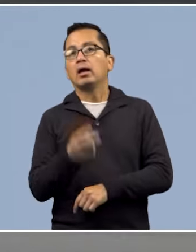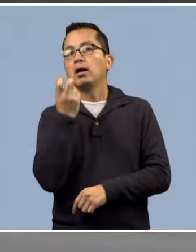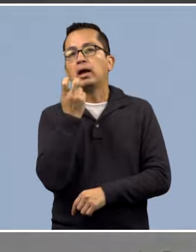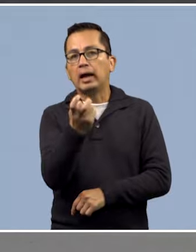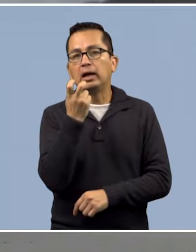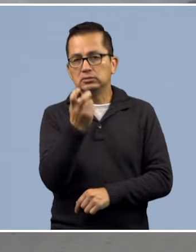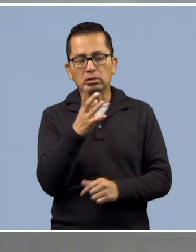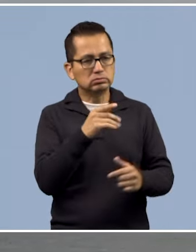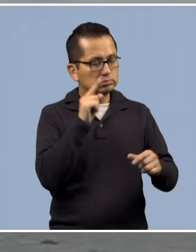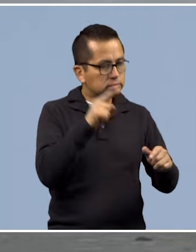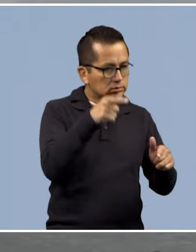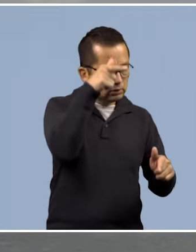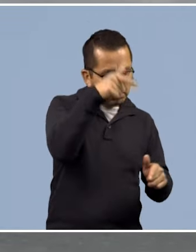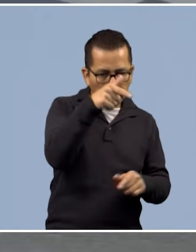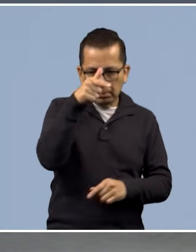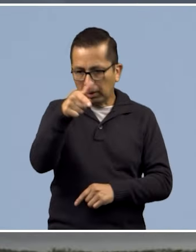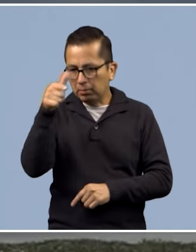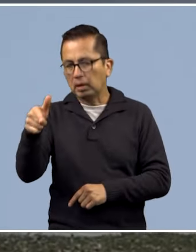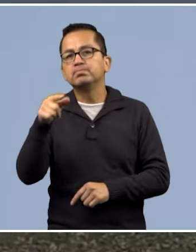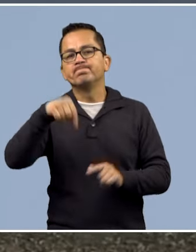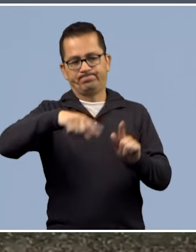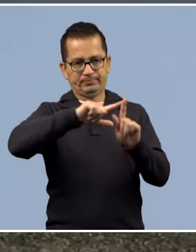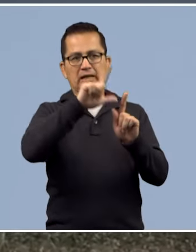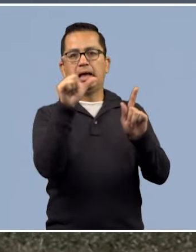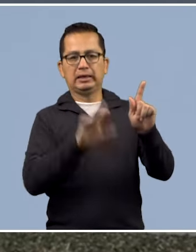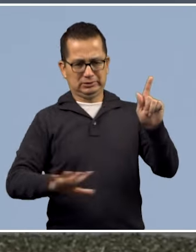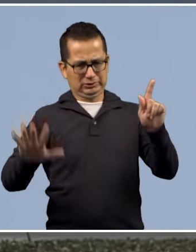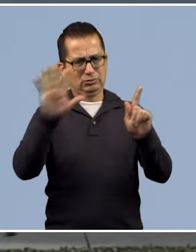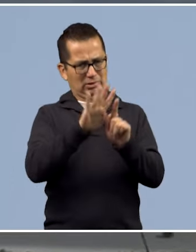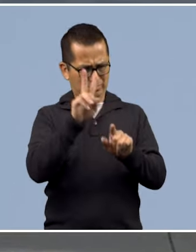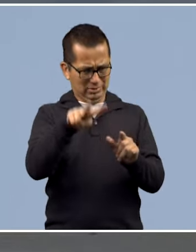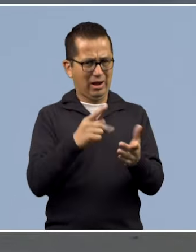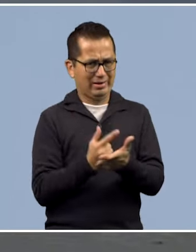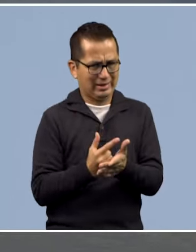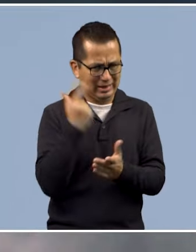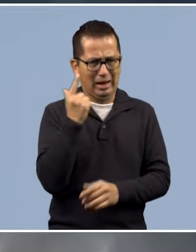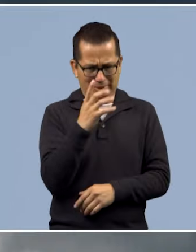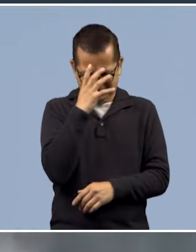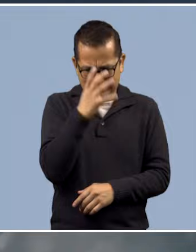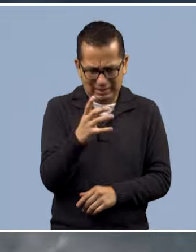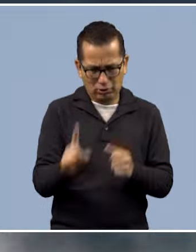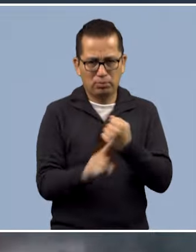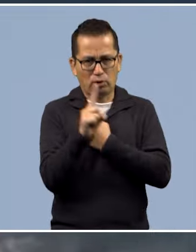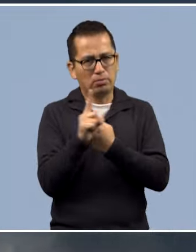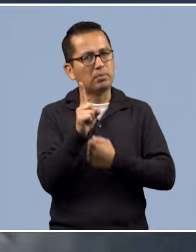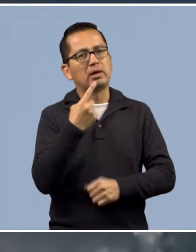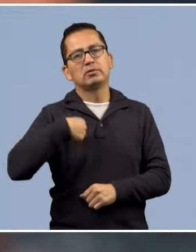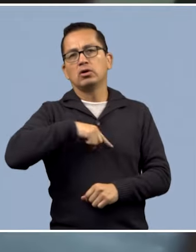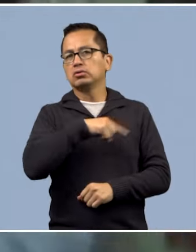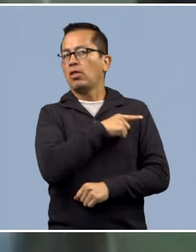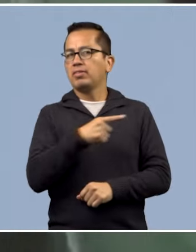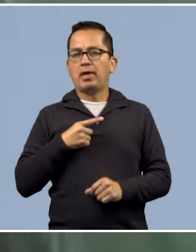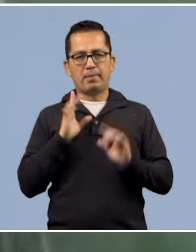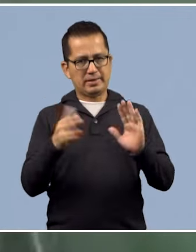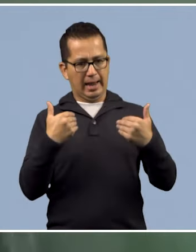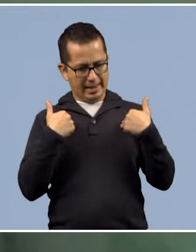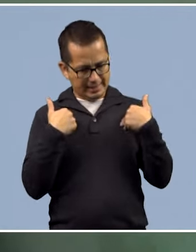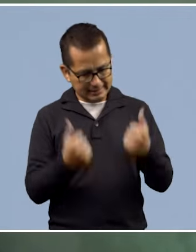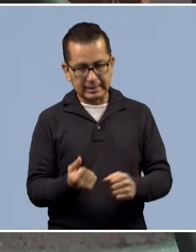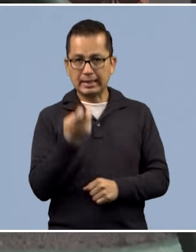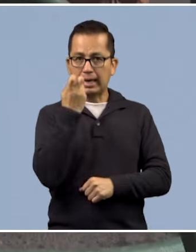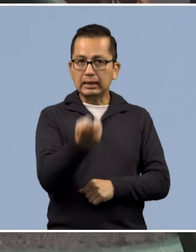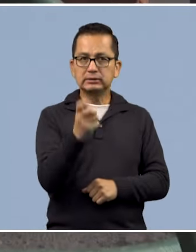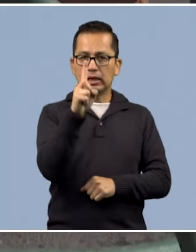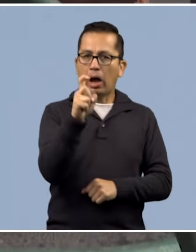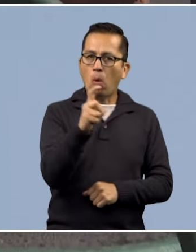Estos datos ejemplifican la situación crítica que enfrentan diferentes zonas de México y la conciencia que debemos seguir generando alrededor